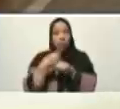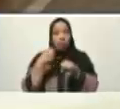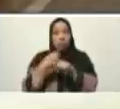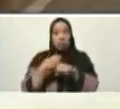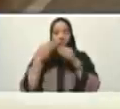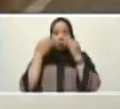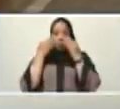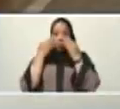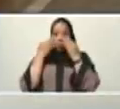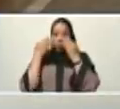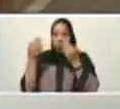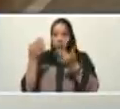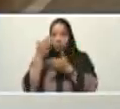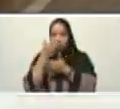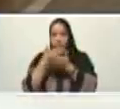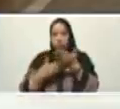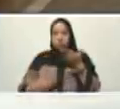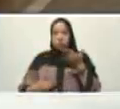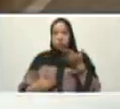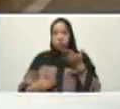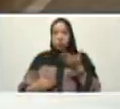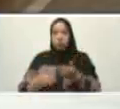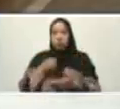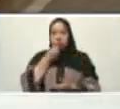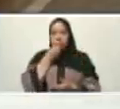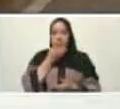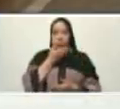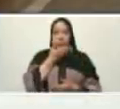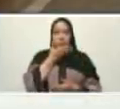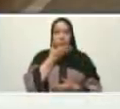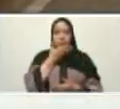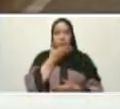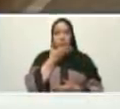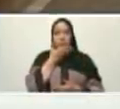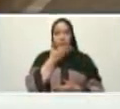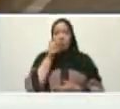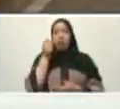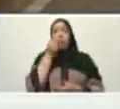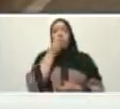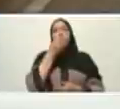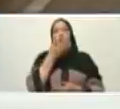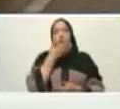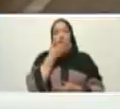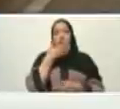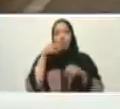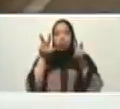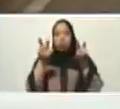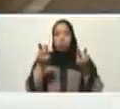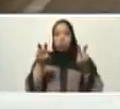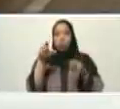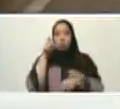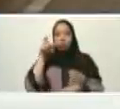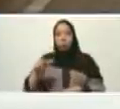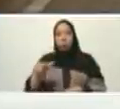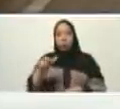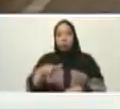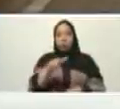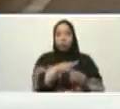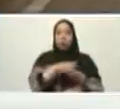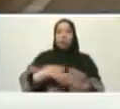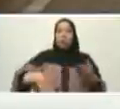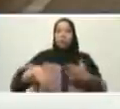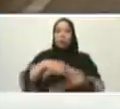tengo el reporter Luis José Anzuategui se está poniendo bello con un nuevo gobernador revolucionario